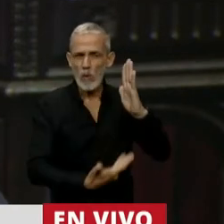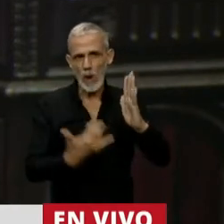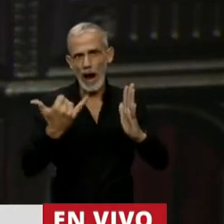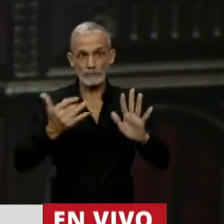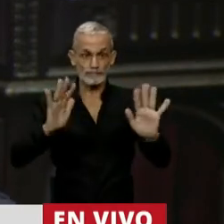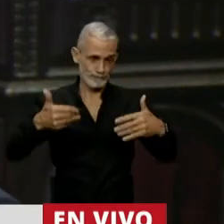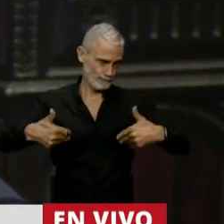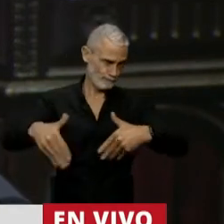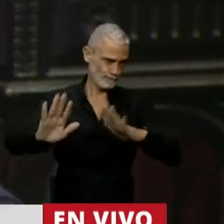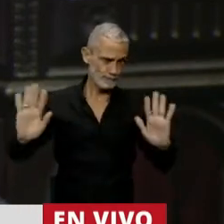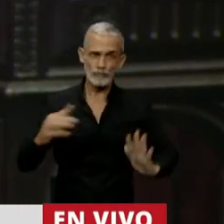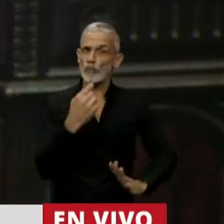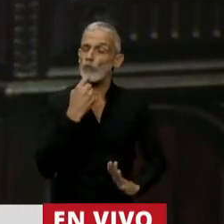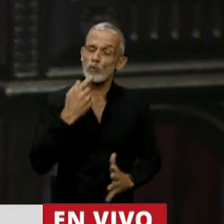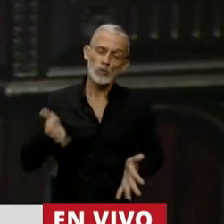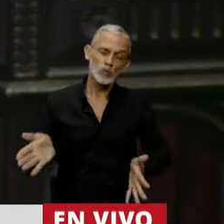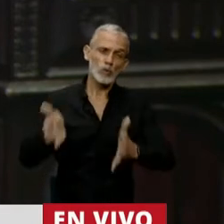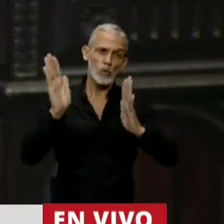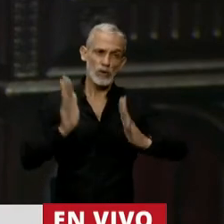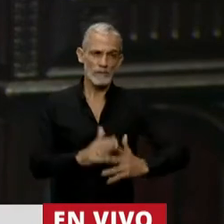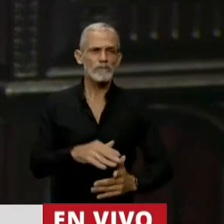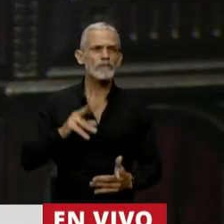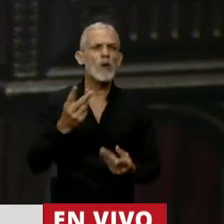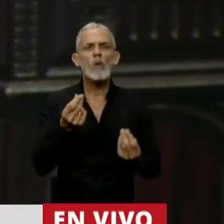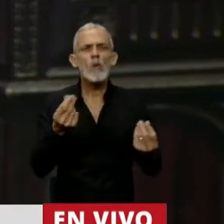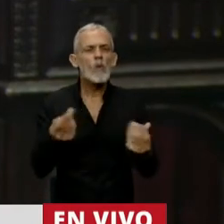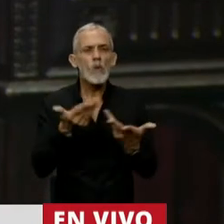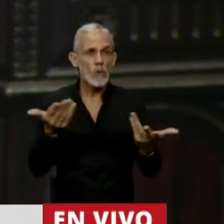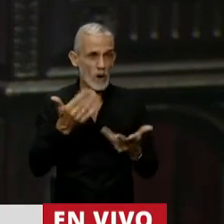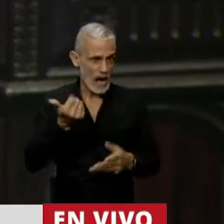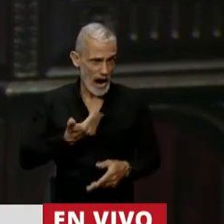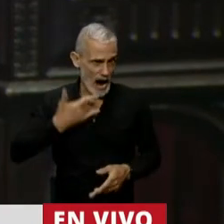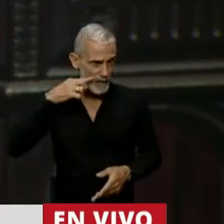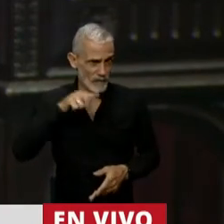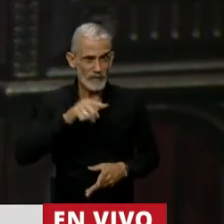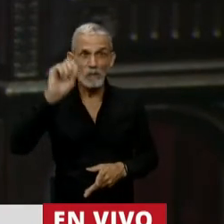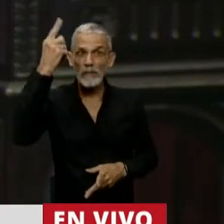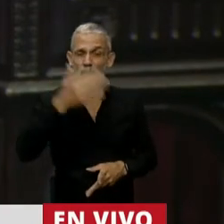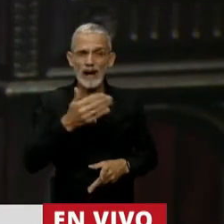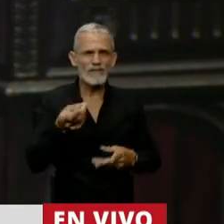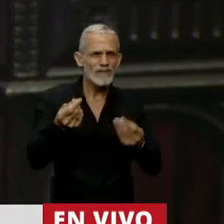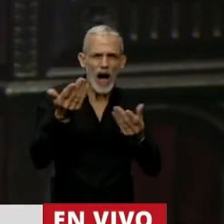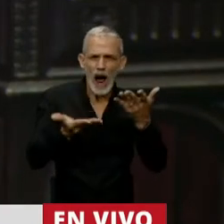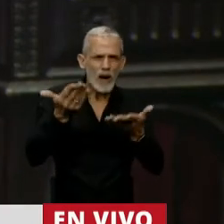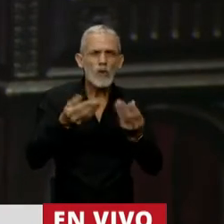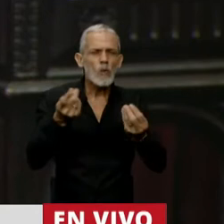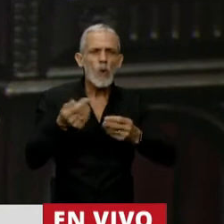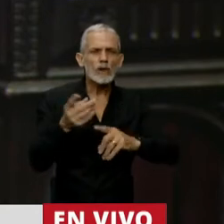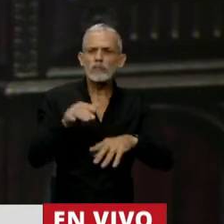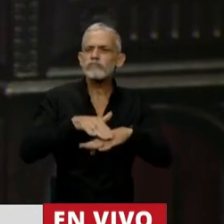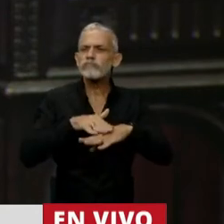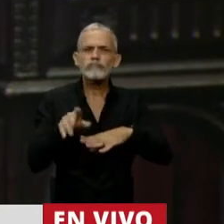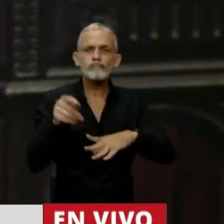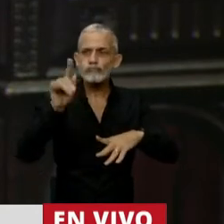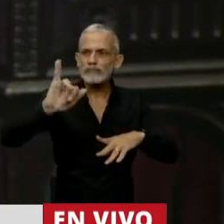ahí en la duda. La evaluación lo va a hacer la FIP. Primer precedente, por primera vez en la historia, la evaluación para las